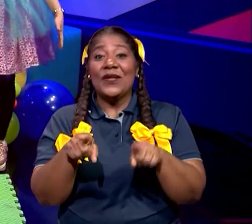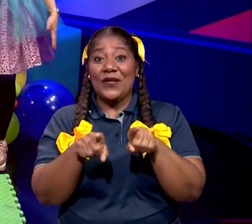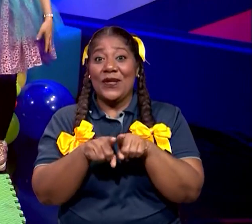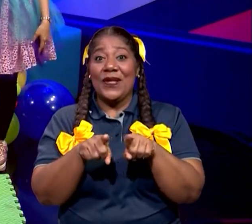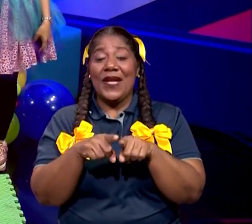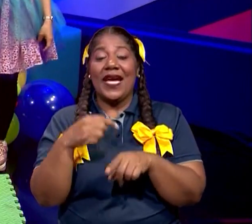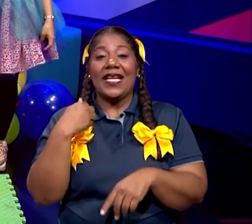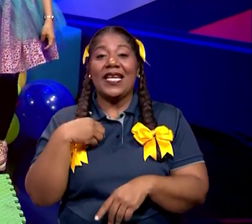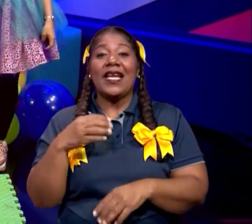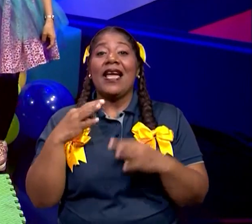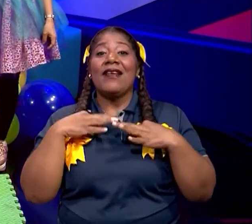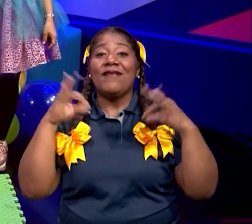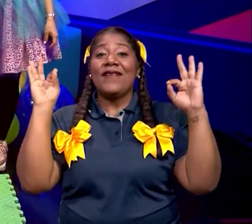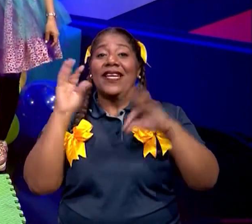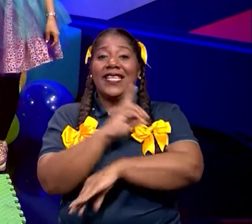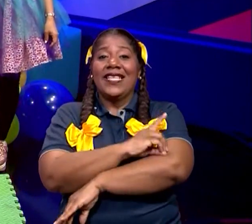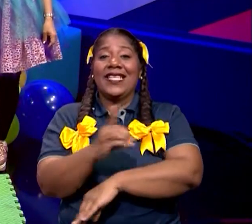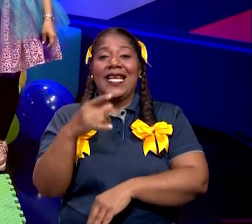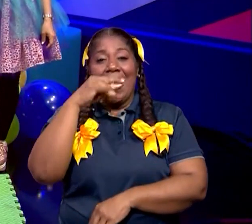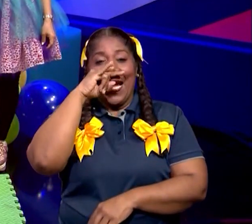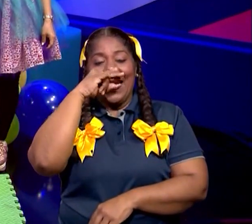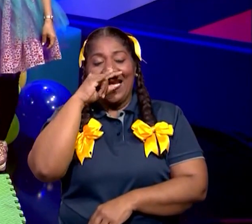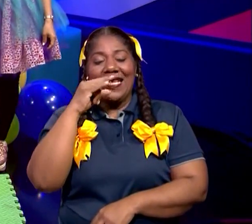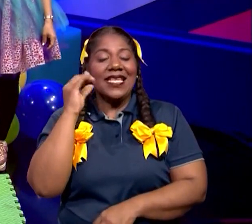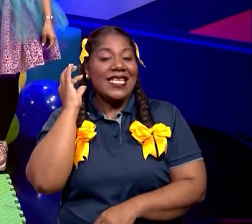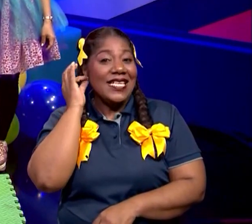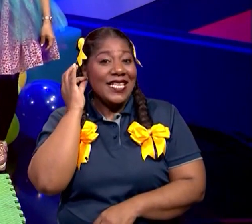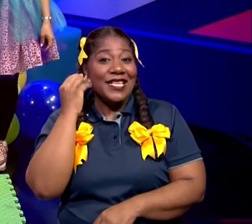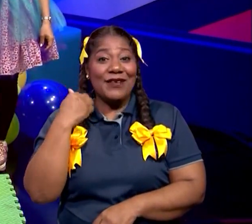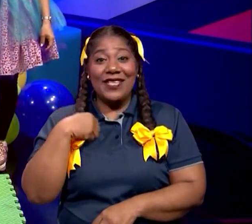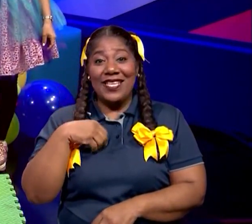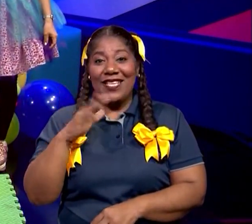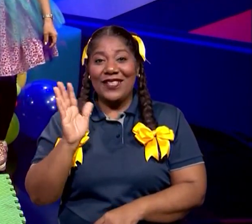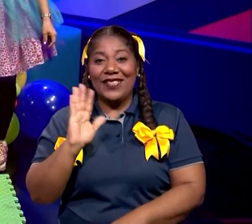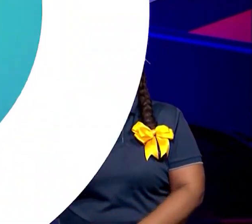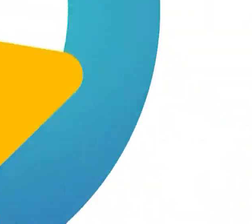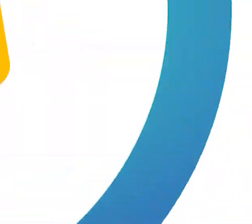¡Feliz día del niño! ¡Feliz día del niño! ¡Gracias! ¡Nos vemos!